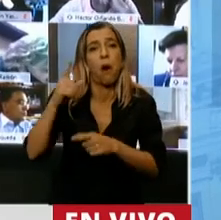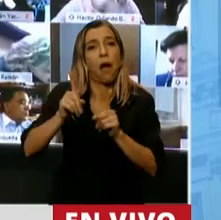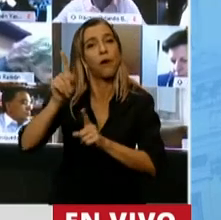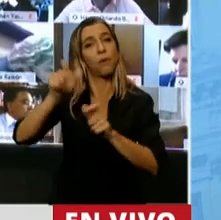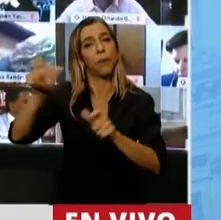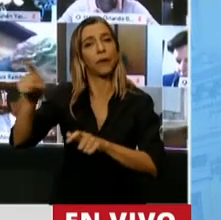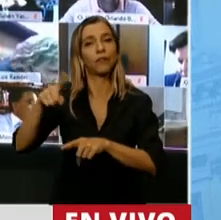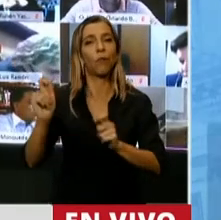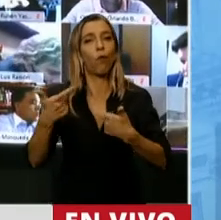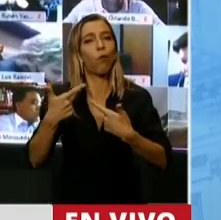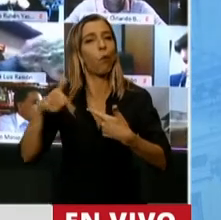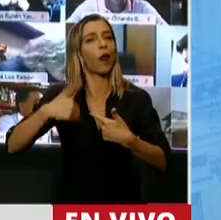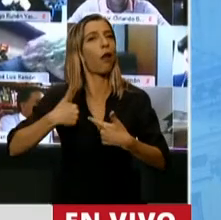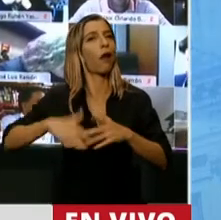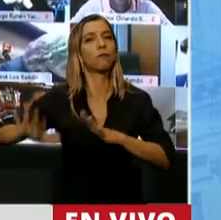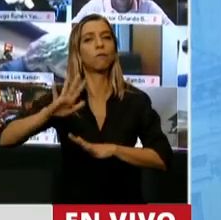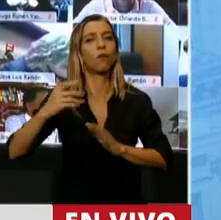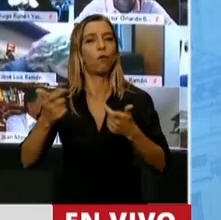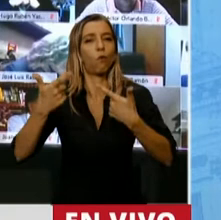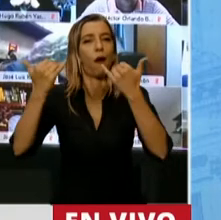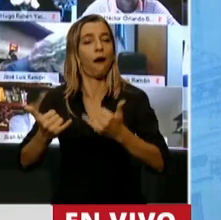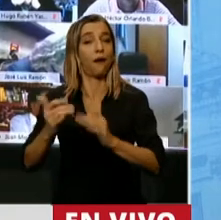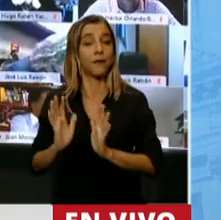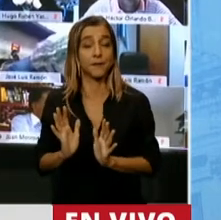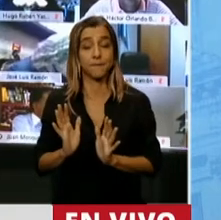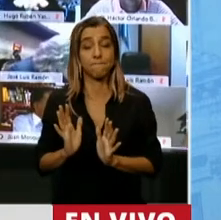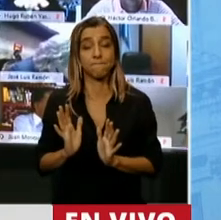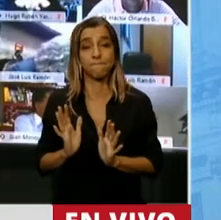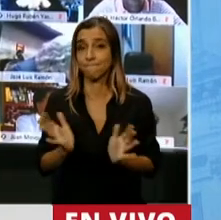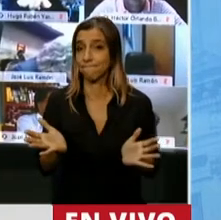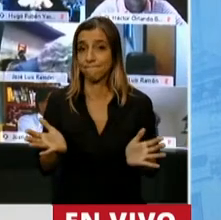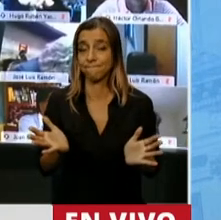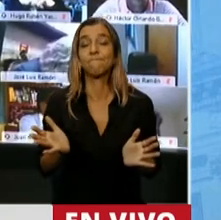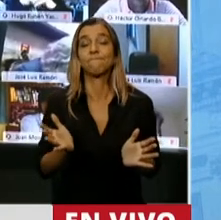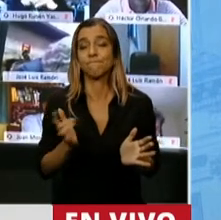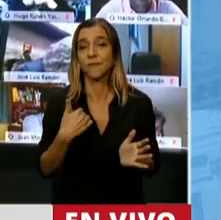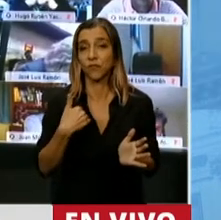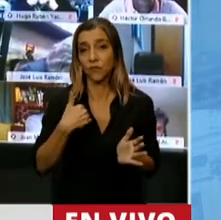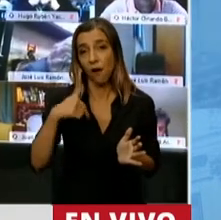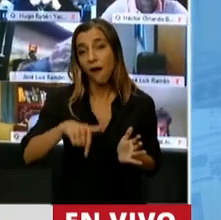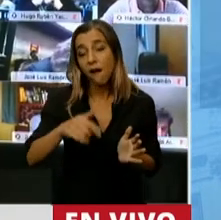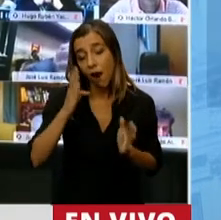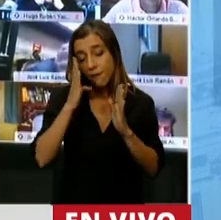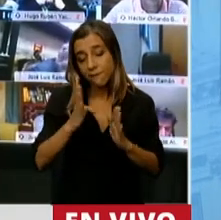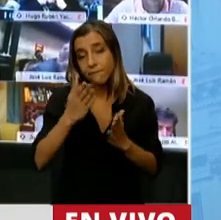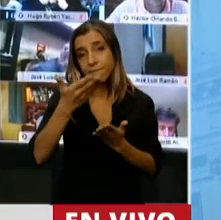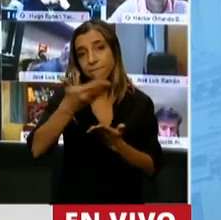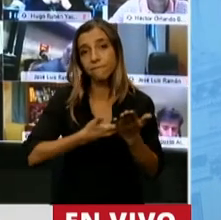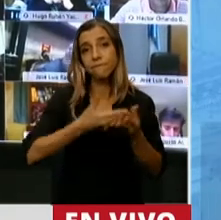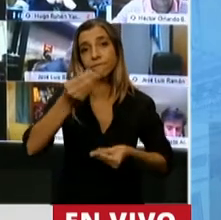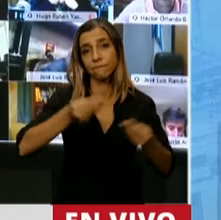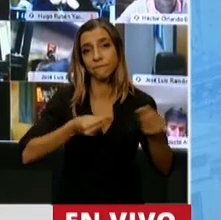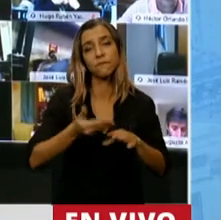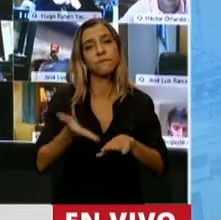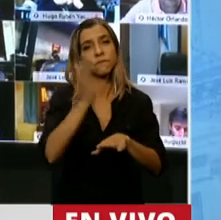Quiero decir, Presidente, yendo a este presupuesto que hemos debatido largamente en la comisión